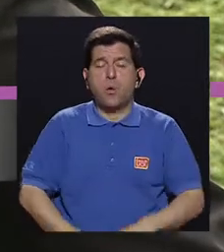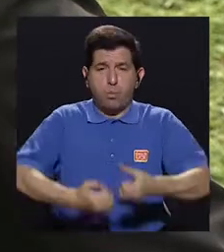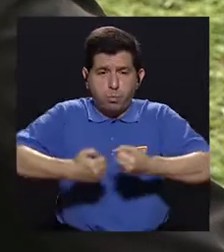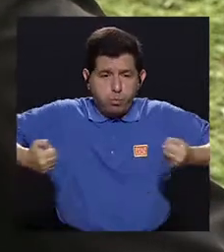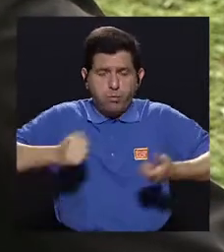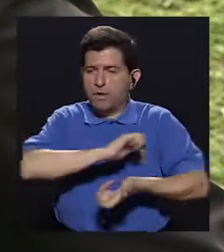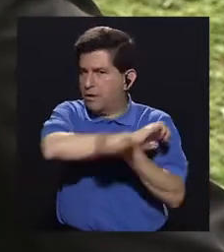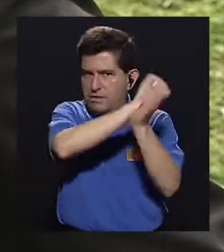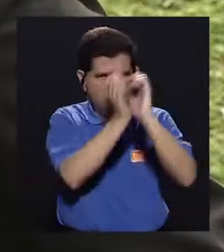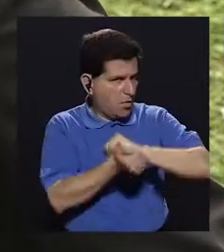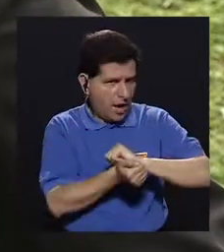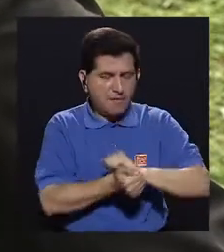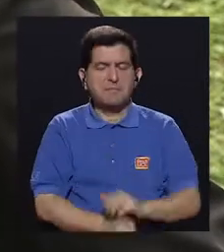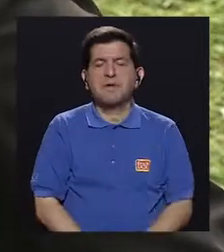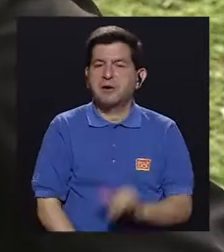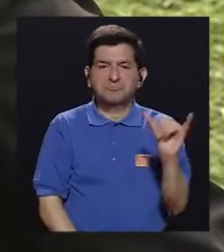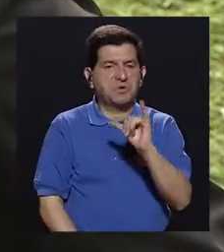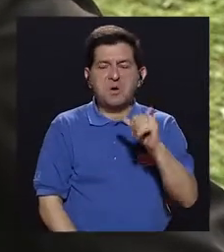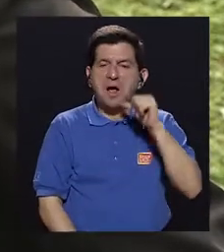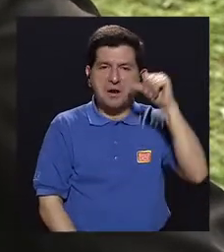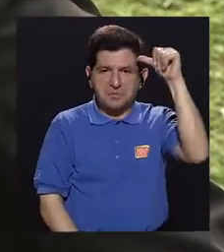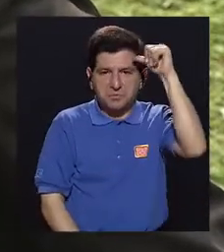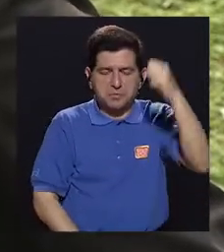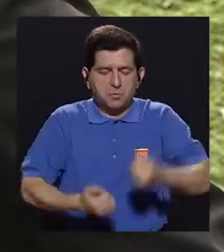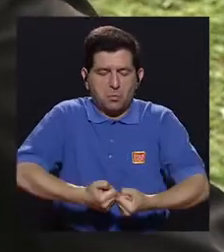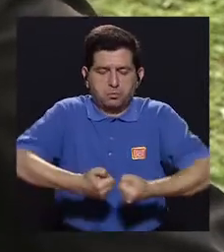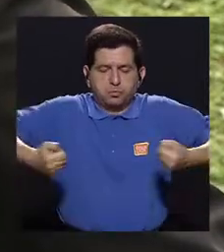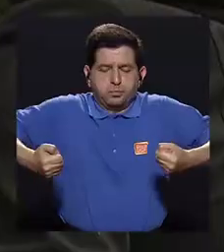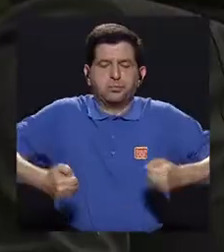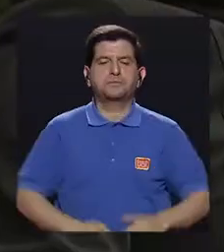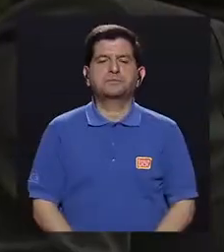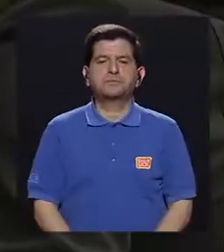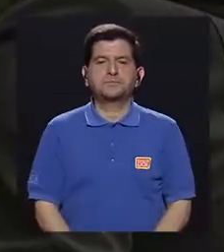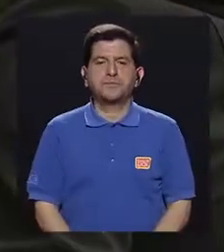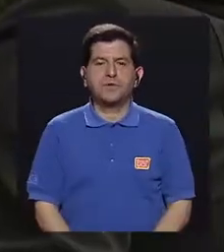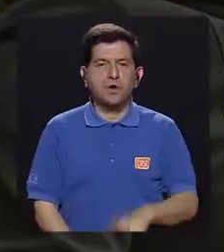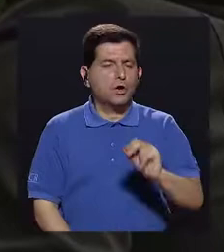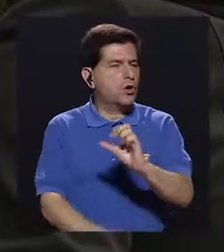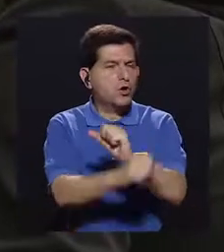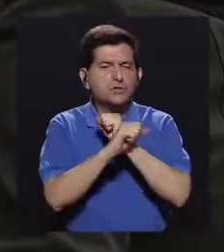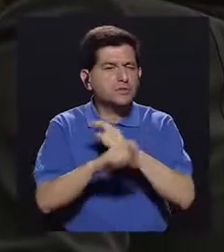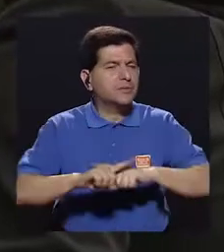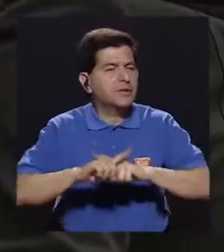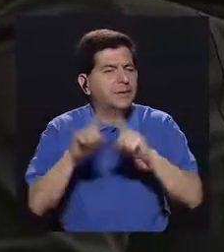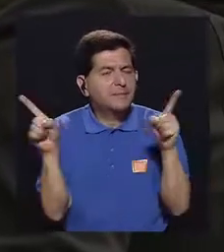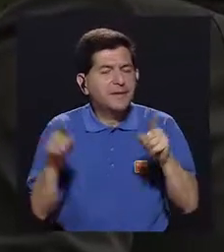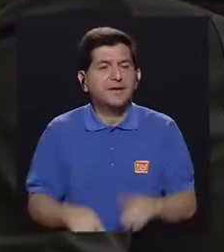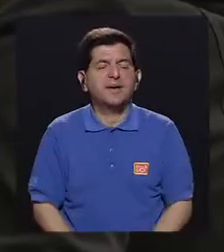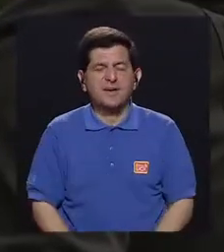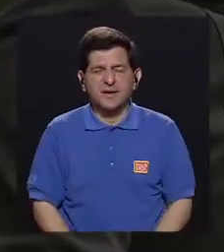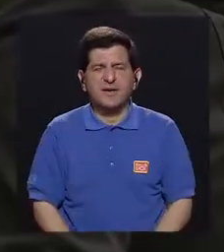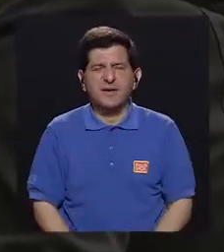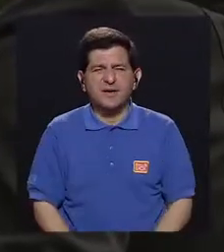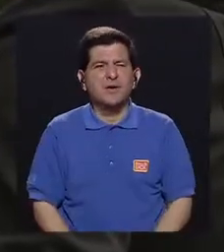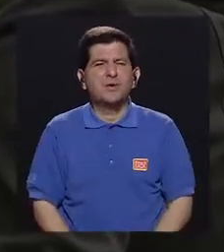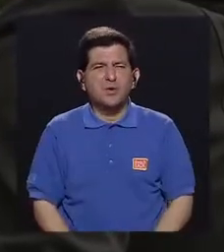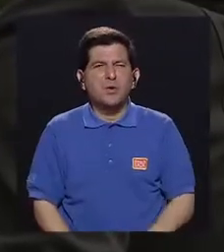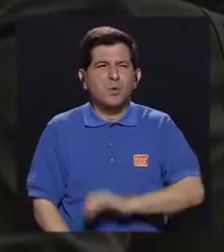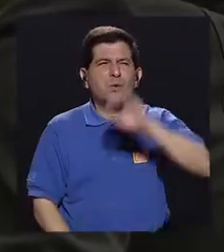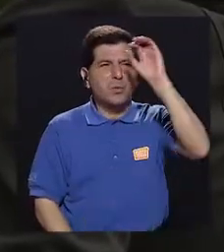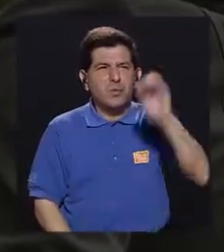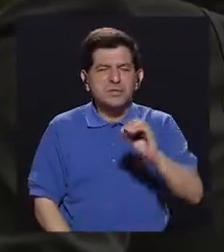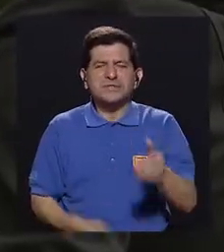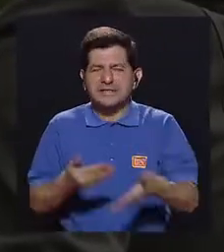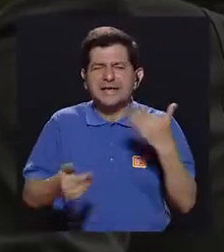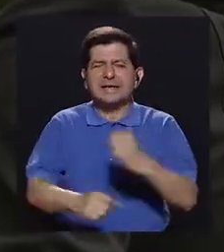que no corrige sus hábitos llega a ser adulto obeso. Casi que hay, digamos, no es garantía, pero es muy probable si